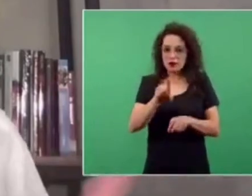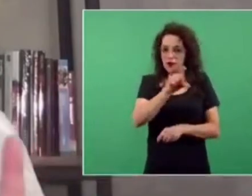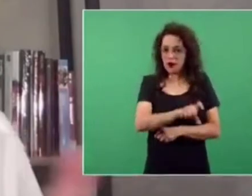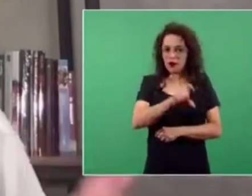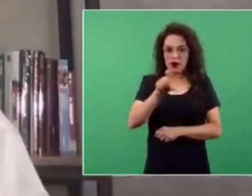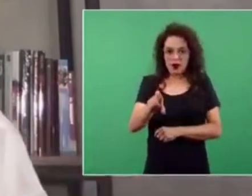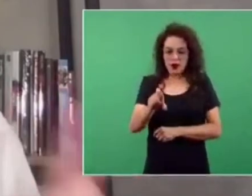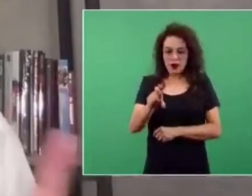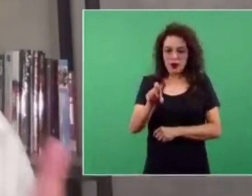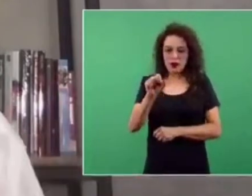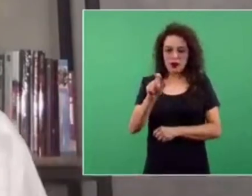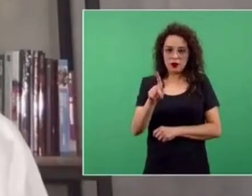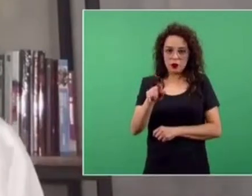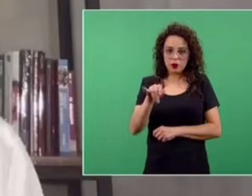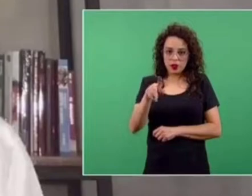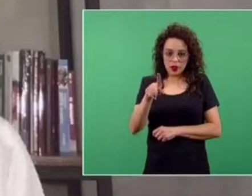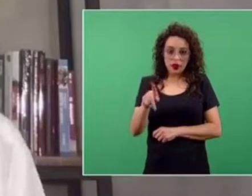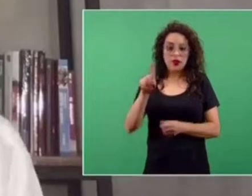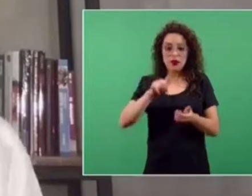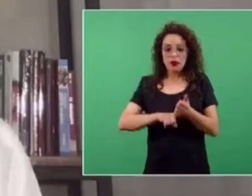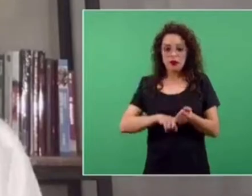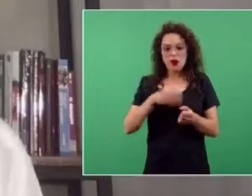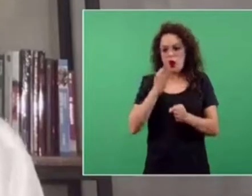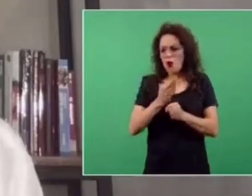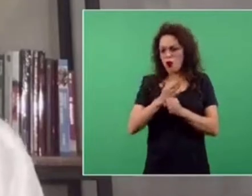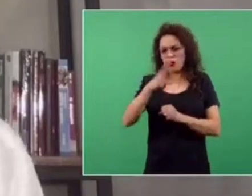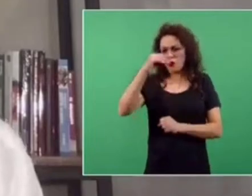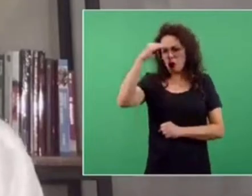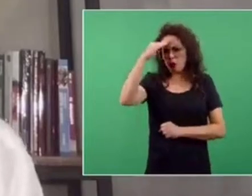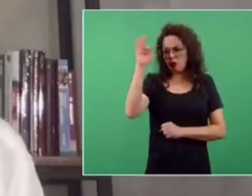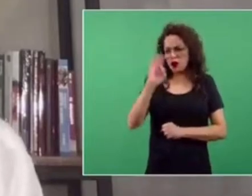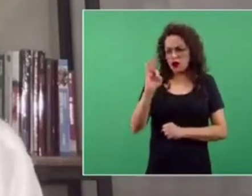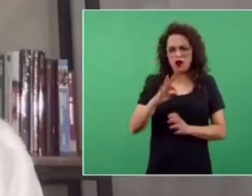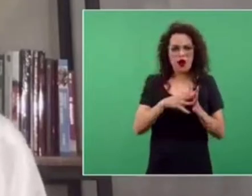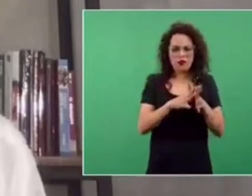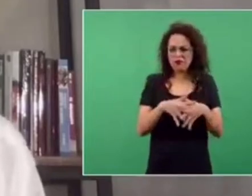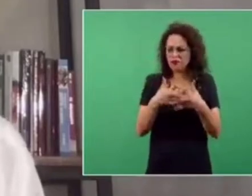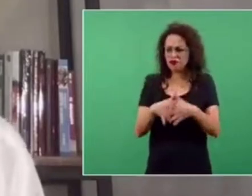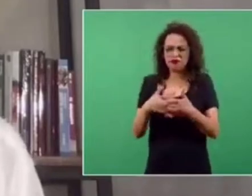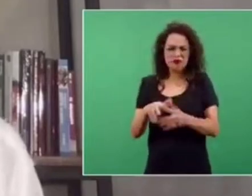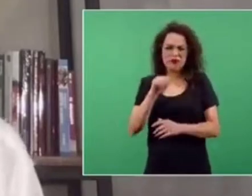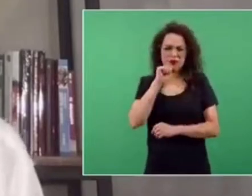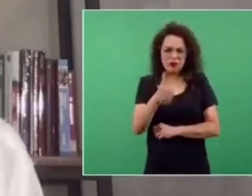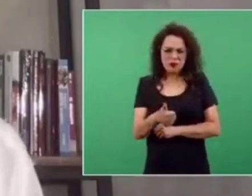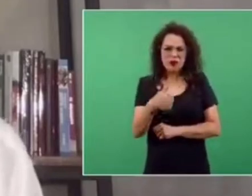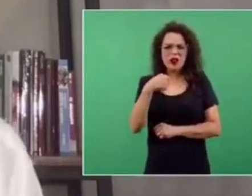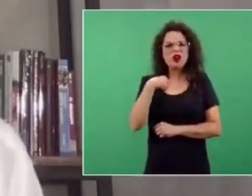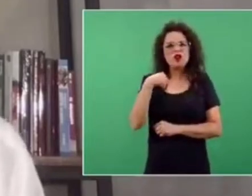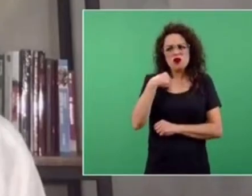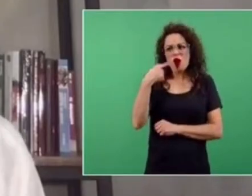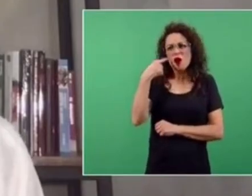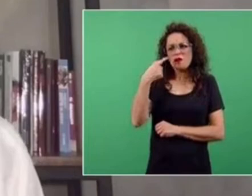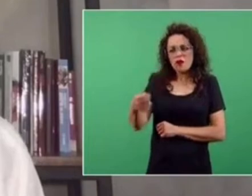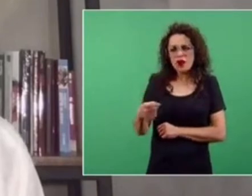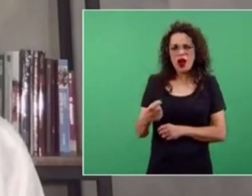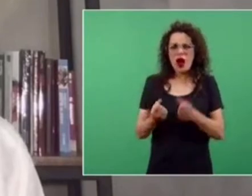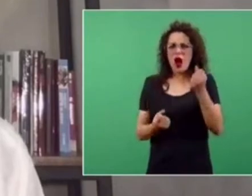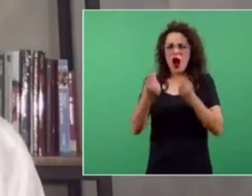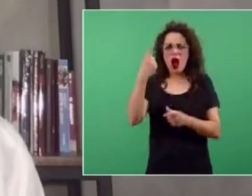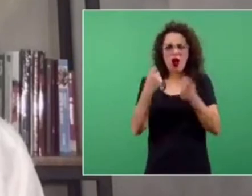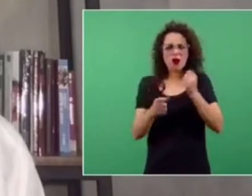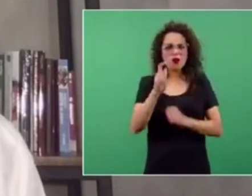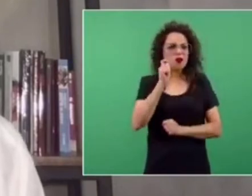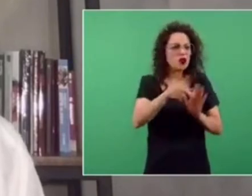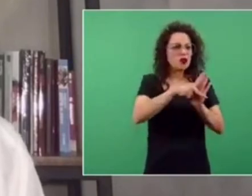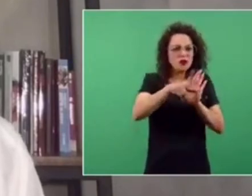de hacer mezclas. Esto también me percaté que en días recientes, algunos medios de comunicación insistían en